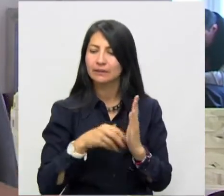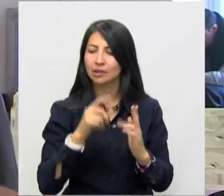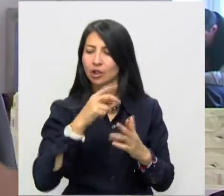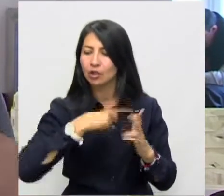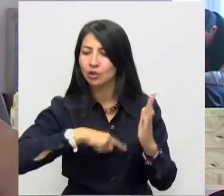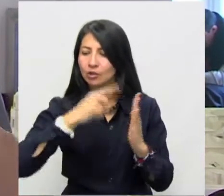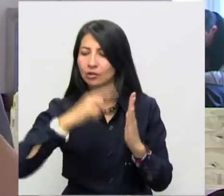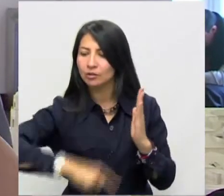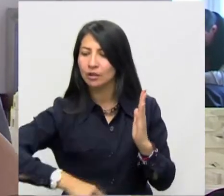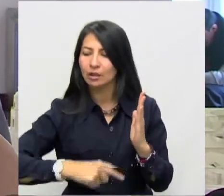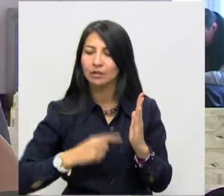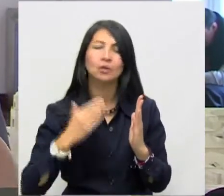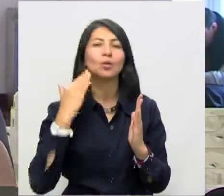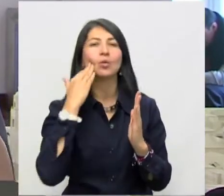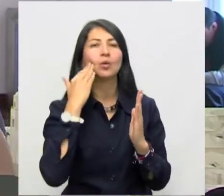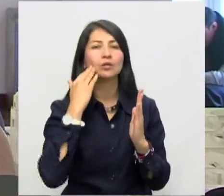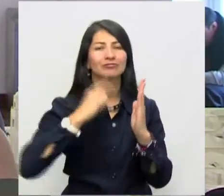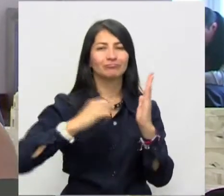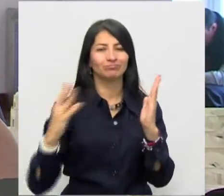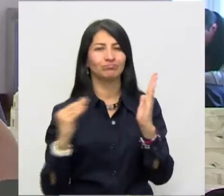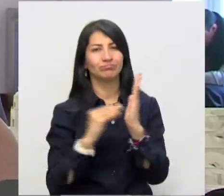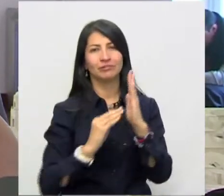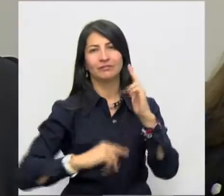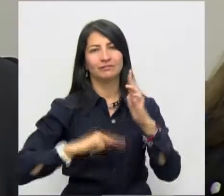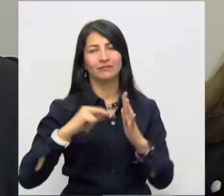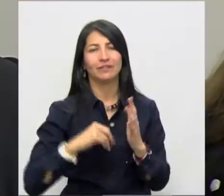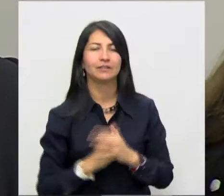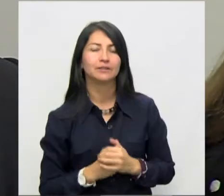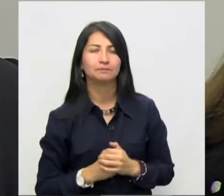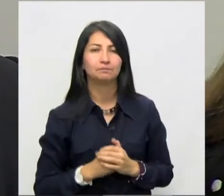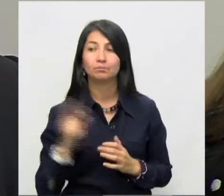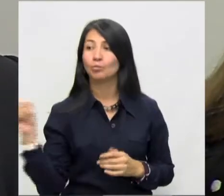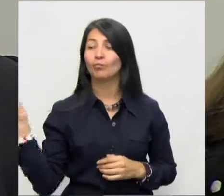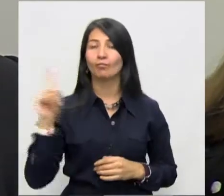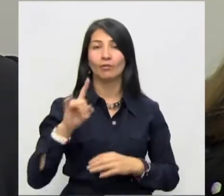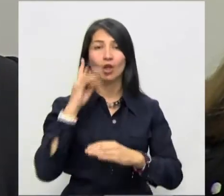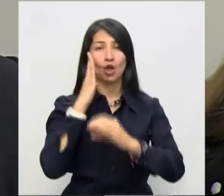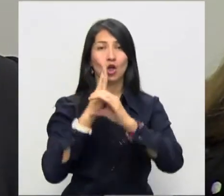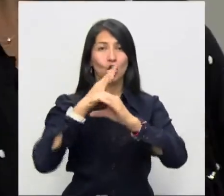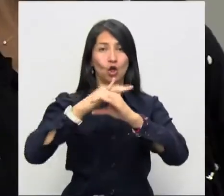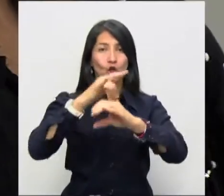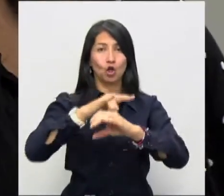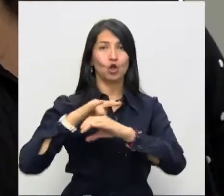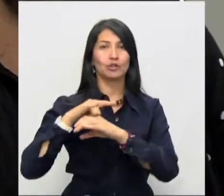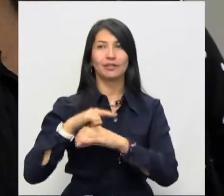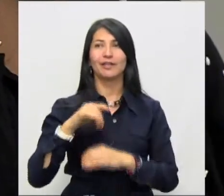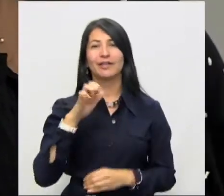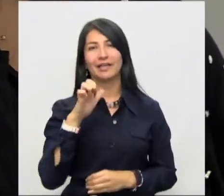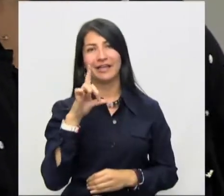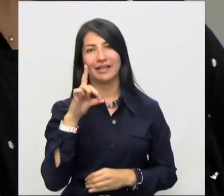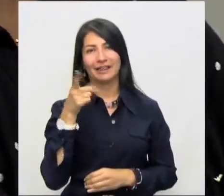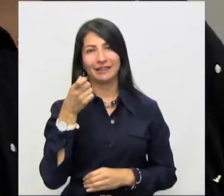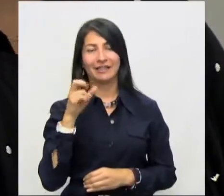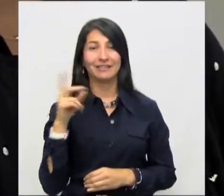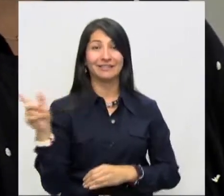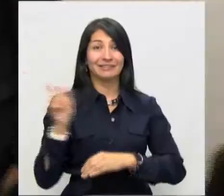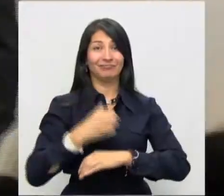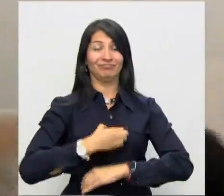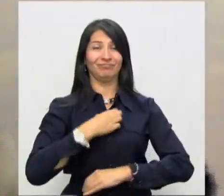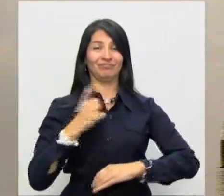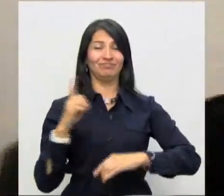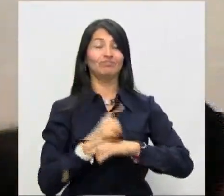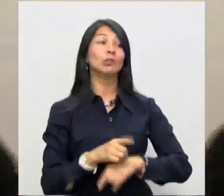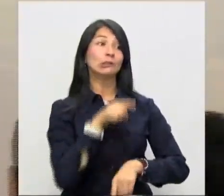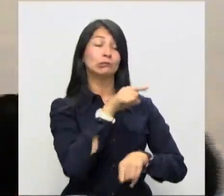contratos porque la obra no se va a terminar en el tiempo que se había previsto inicialmente. El Contralor General, Edgardo Maya, resaltó la importancia de este proyecto